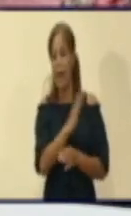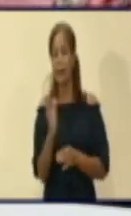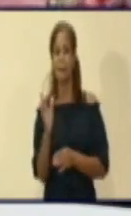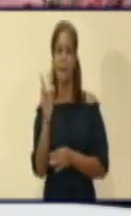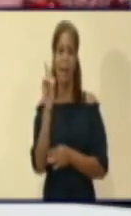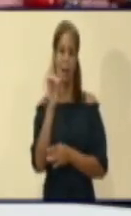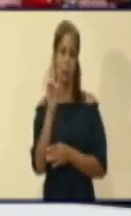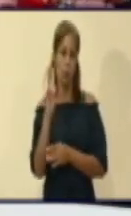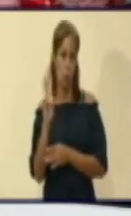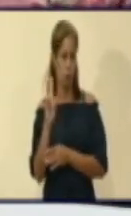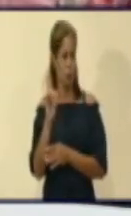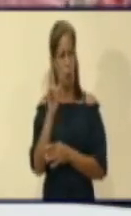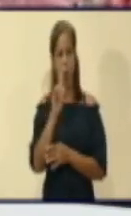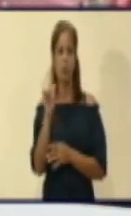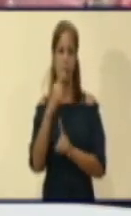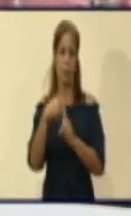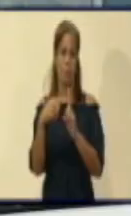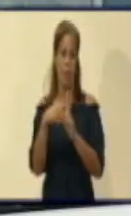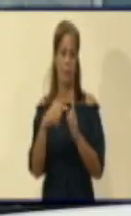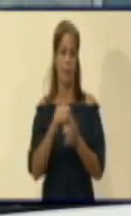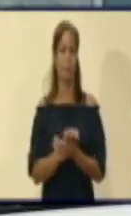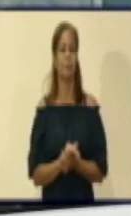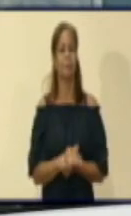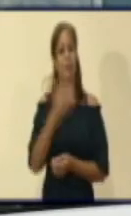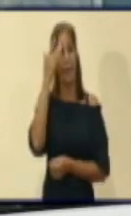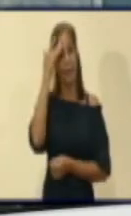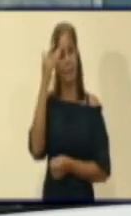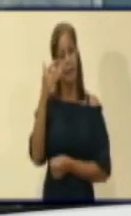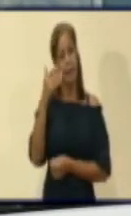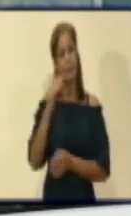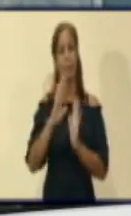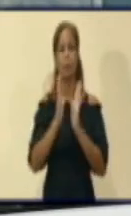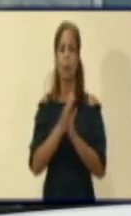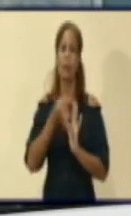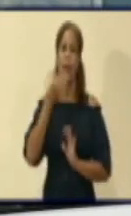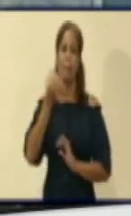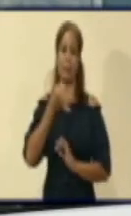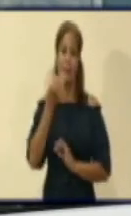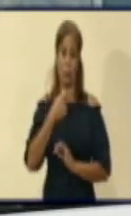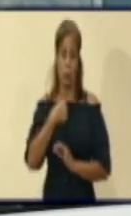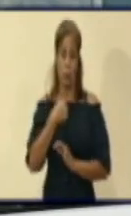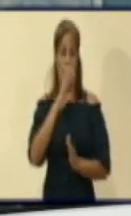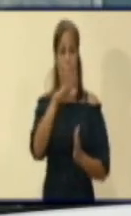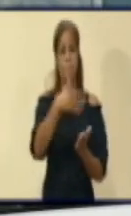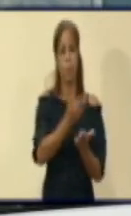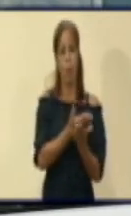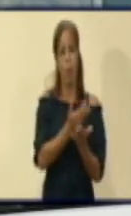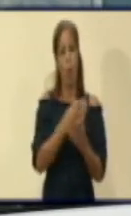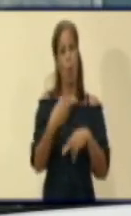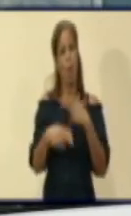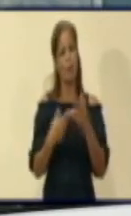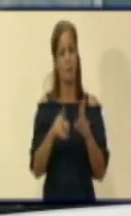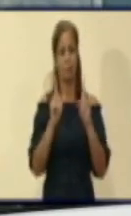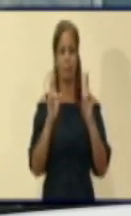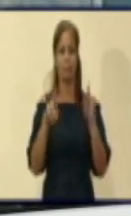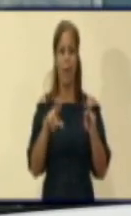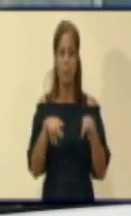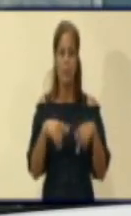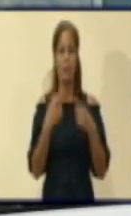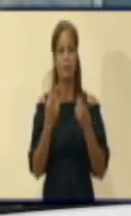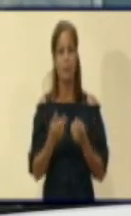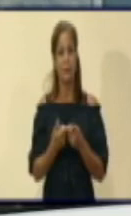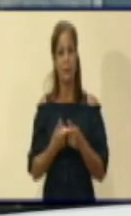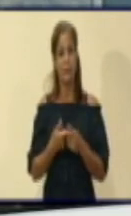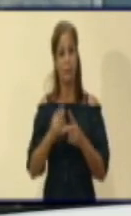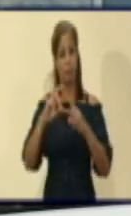total, así como la pensión por edad. Gracias, Yania, por toda esta explicación. Yo les propongo que hagamos una pausa en la conversación. Al regreso vamos